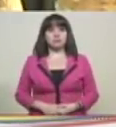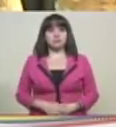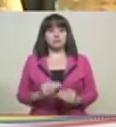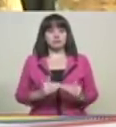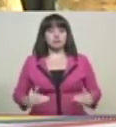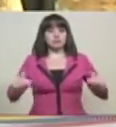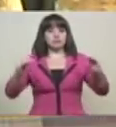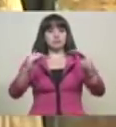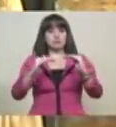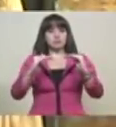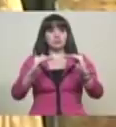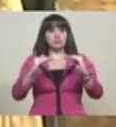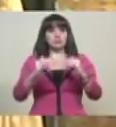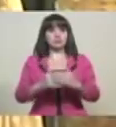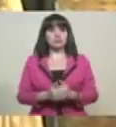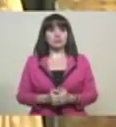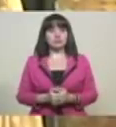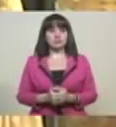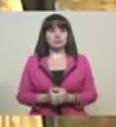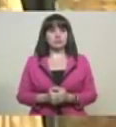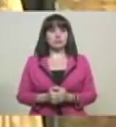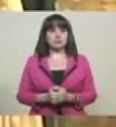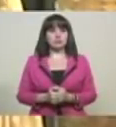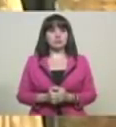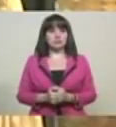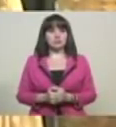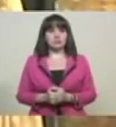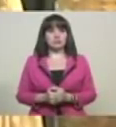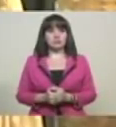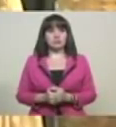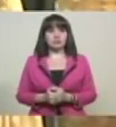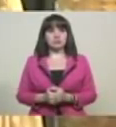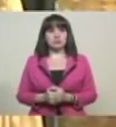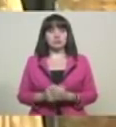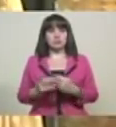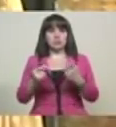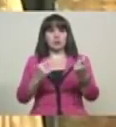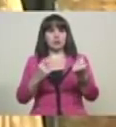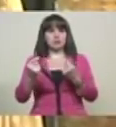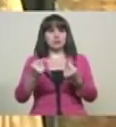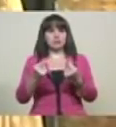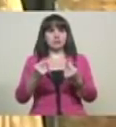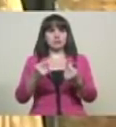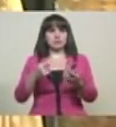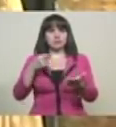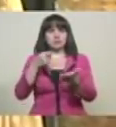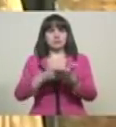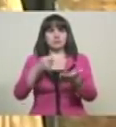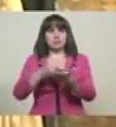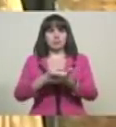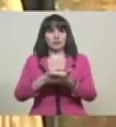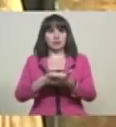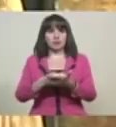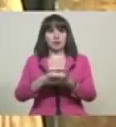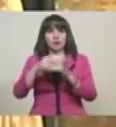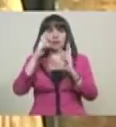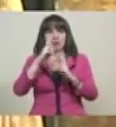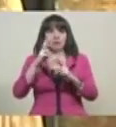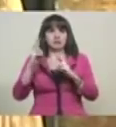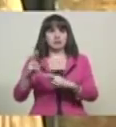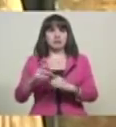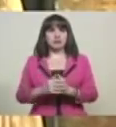Recuperándose y para los precios de los bienes y servicios respetados